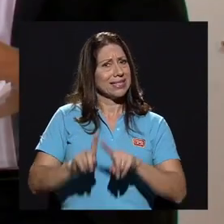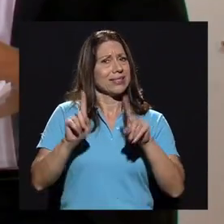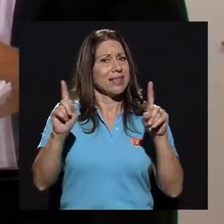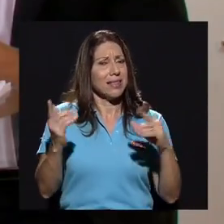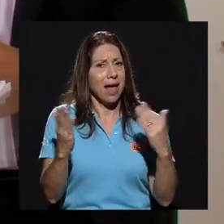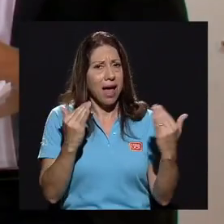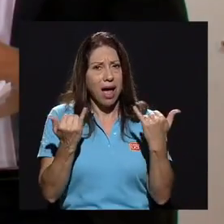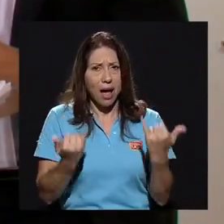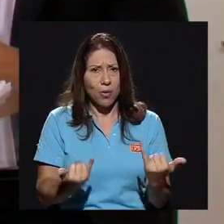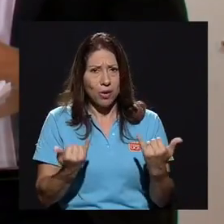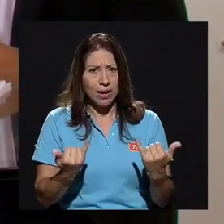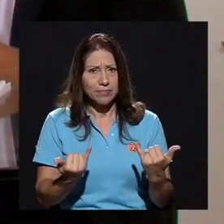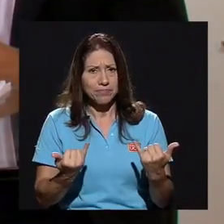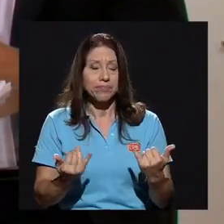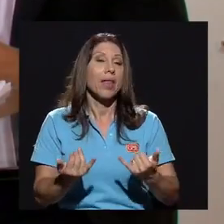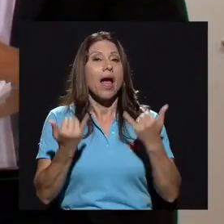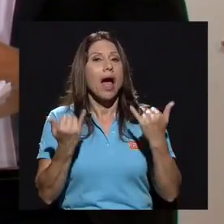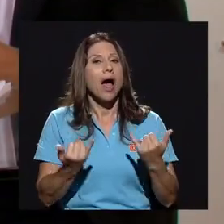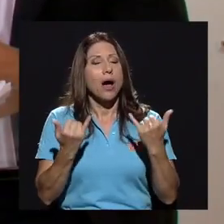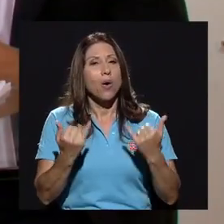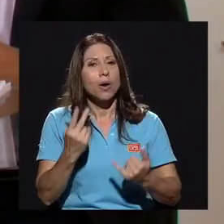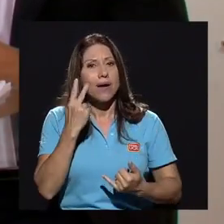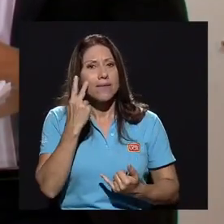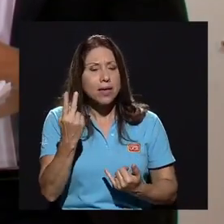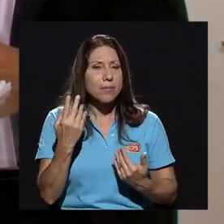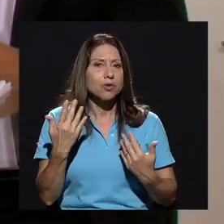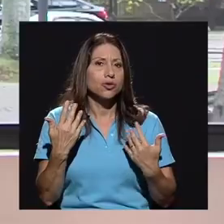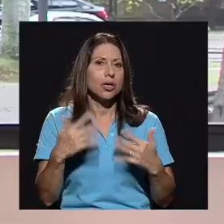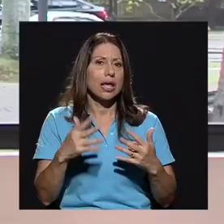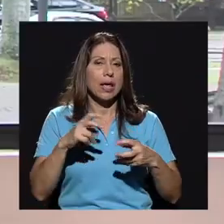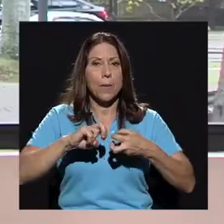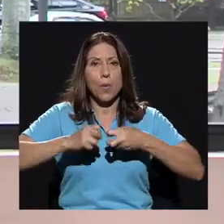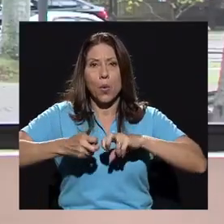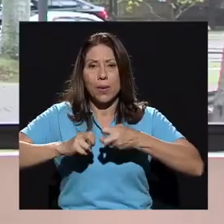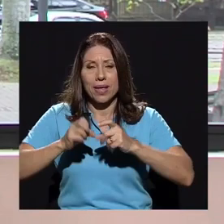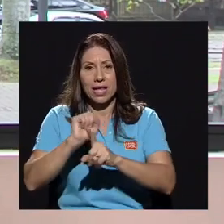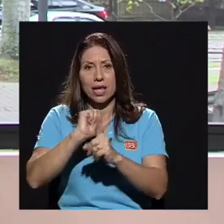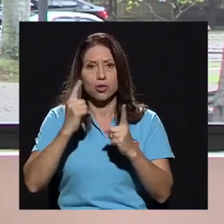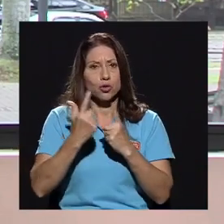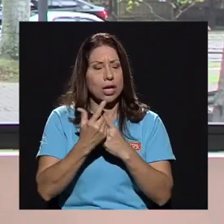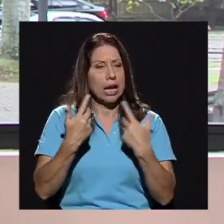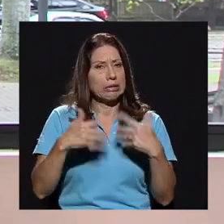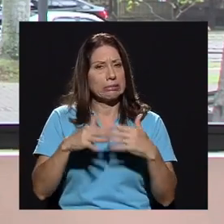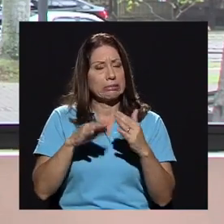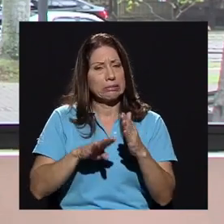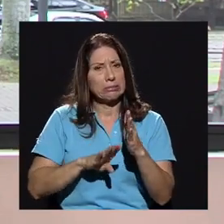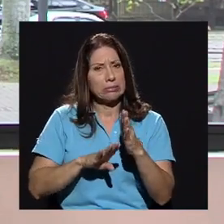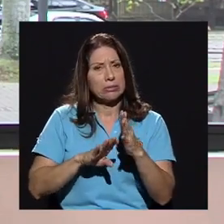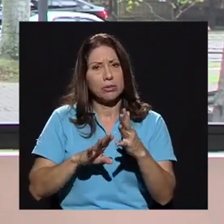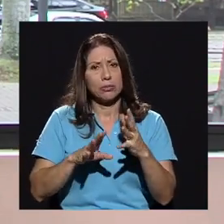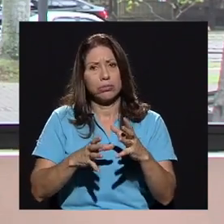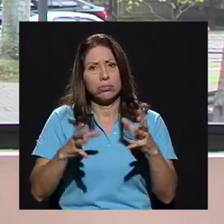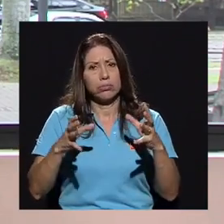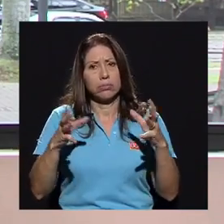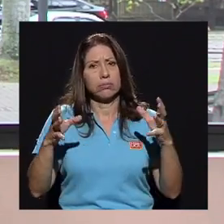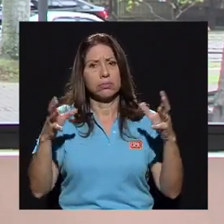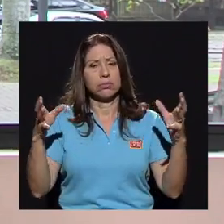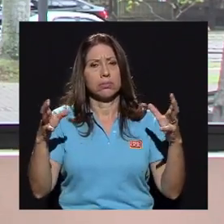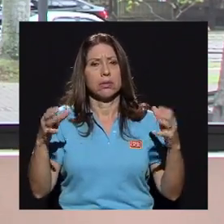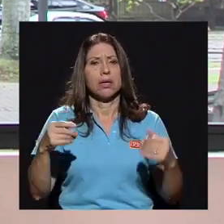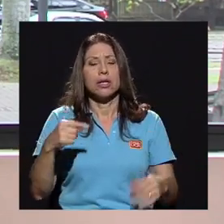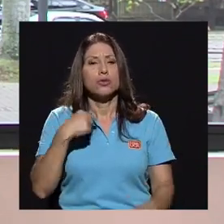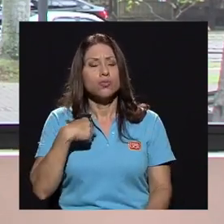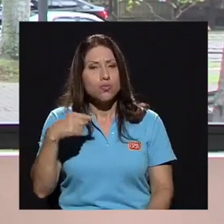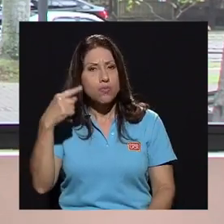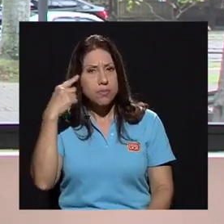a lo que hay ahora. Ahora vemos que es creciente la problemática social y pienso yo, tomando